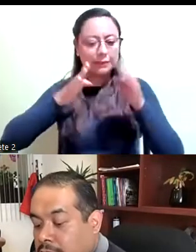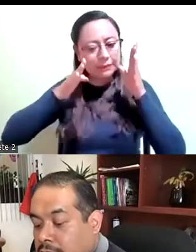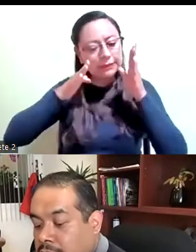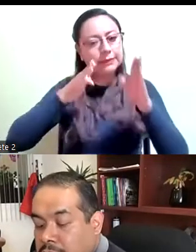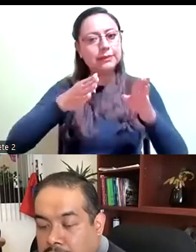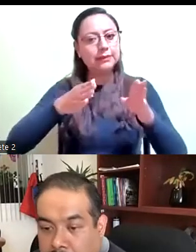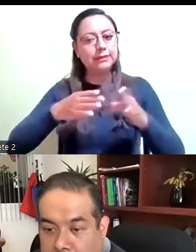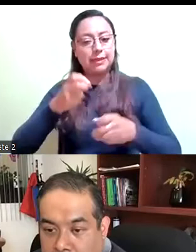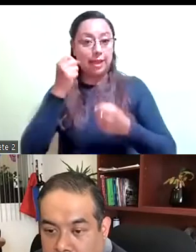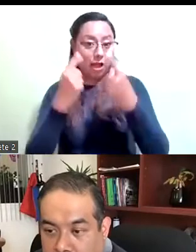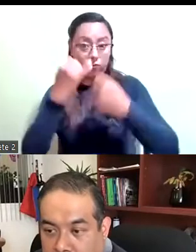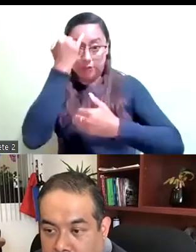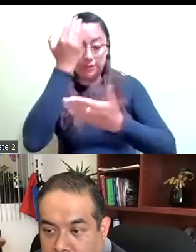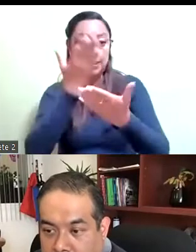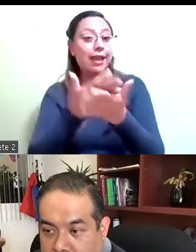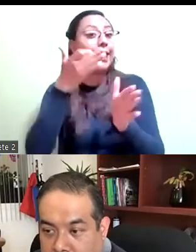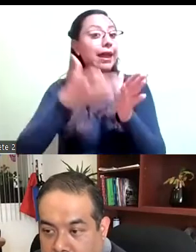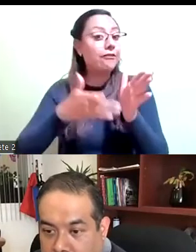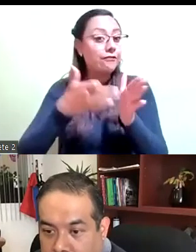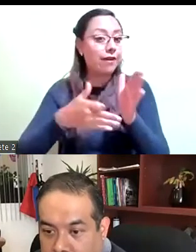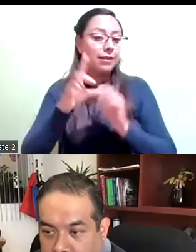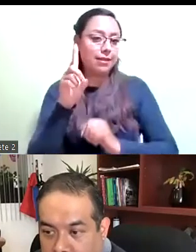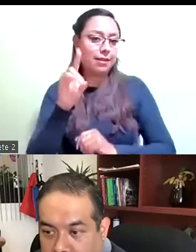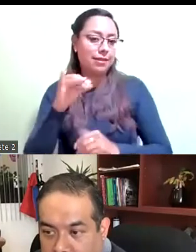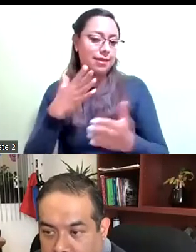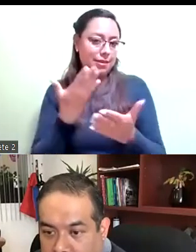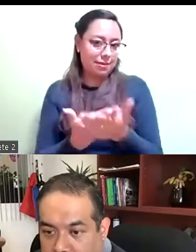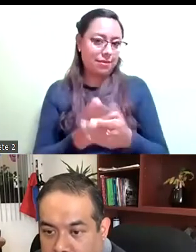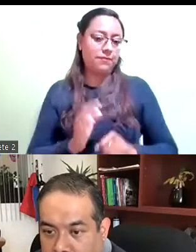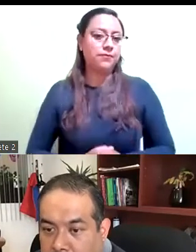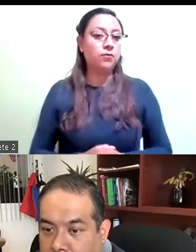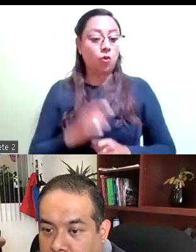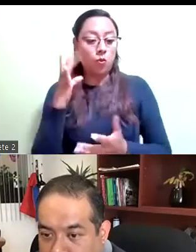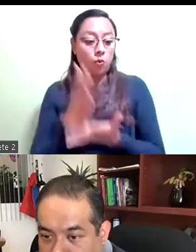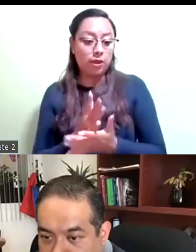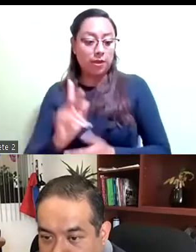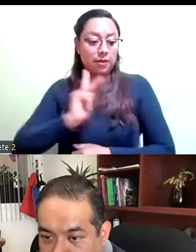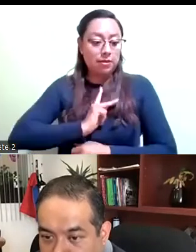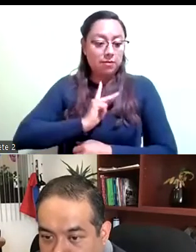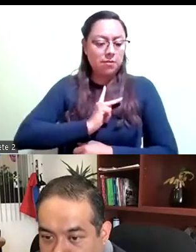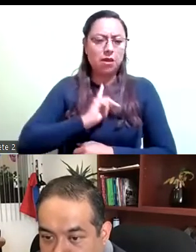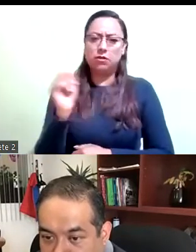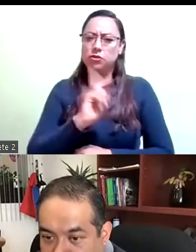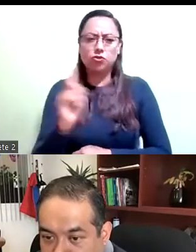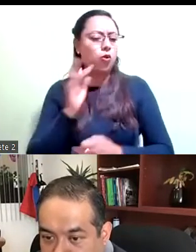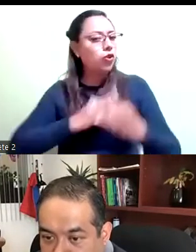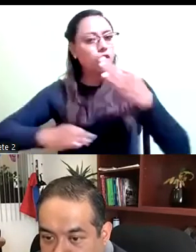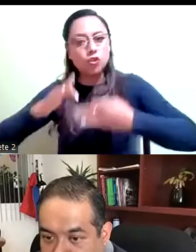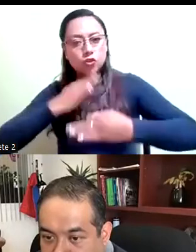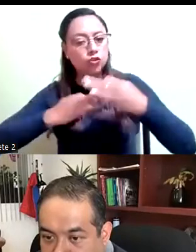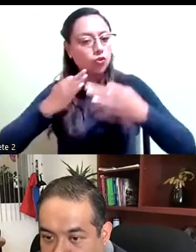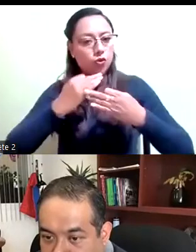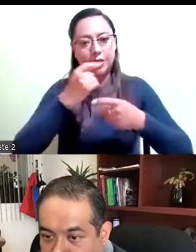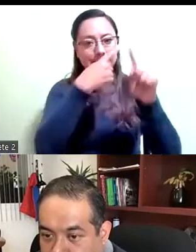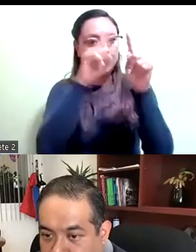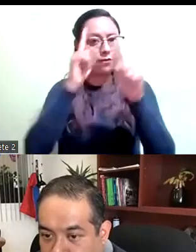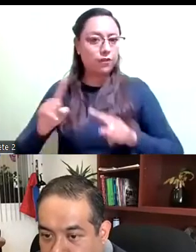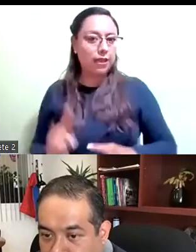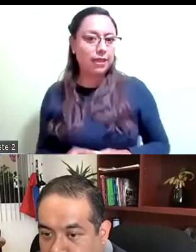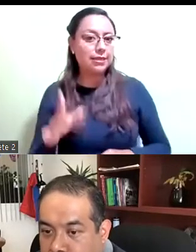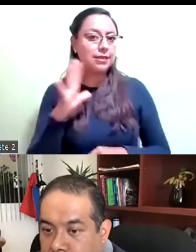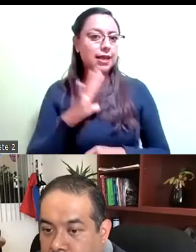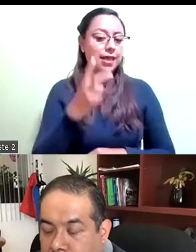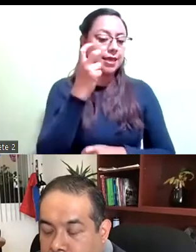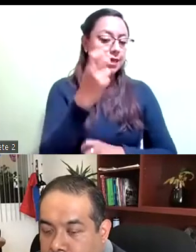se dictaminaron, que son prioritarias, no nada más de una servidora, sino todas las que se posicionaron en el transcurso de este año legislativo,